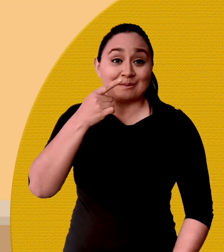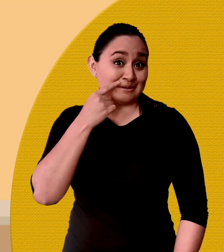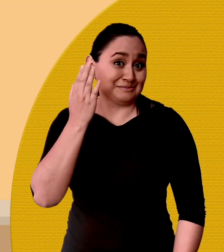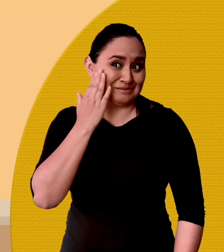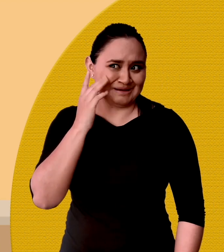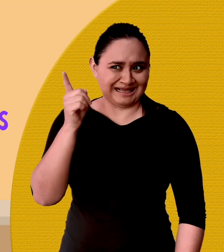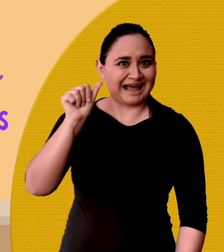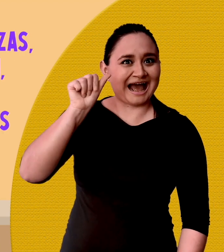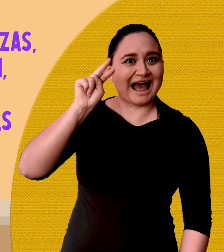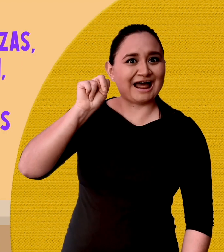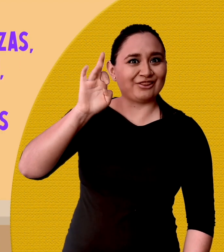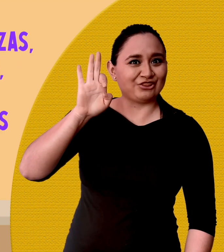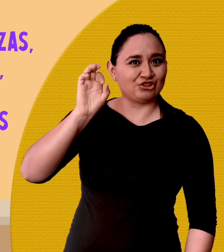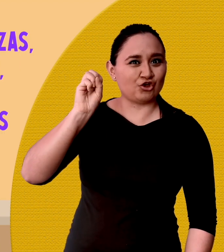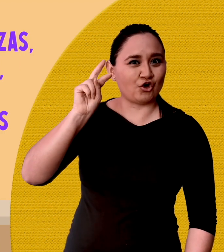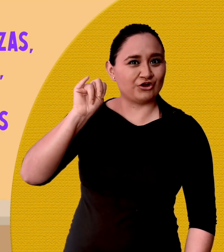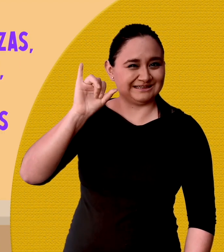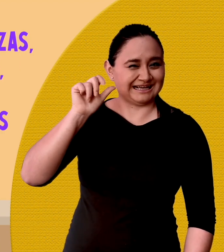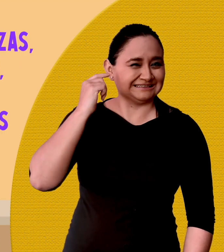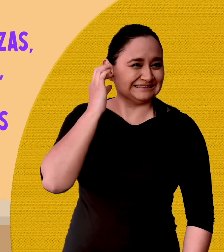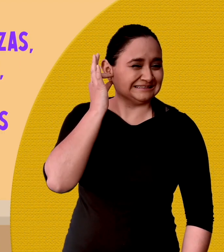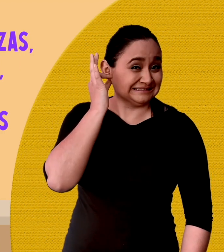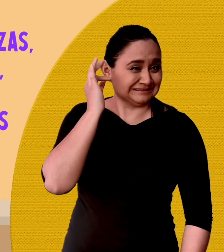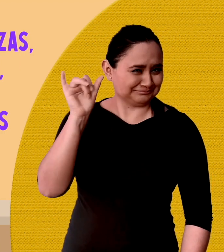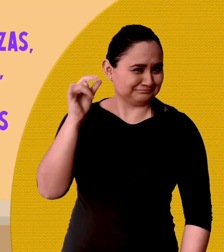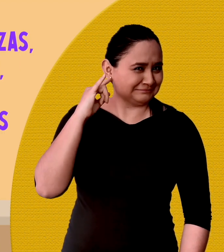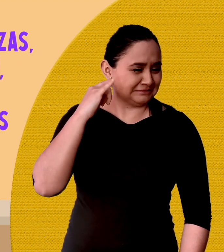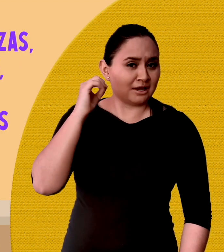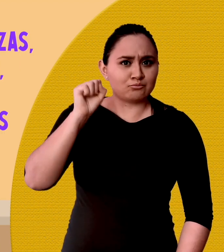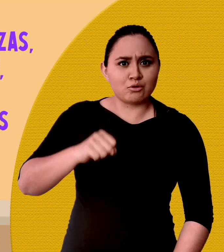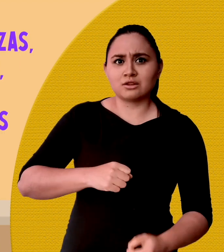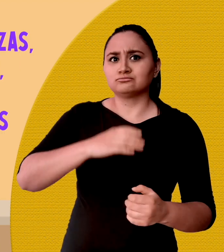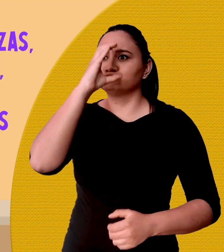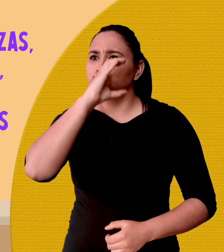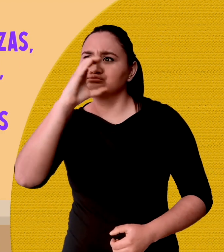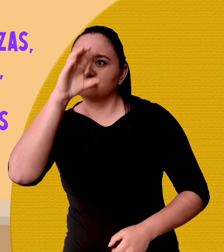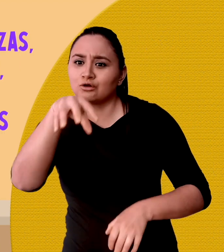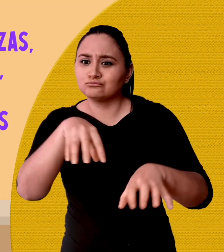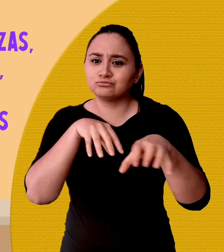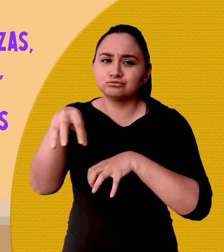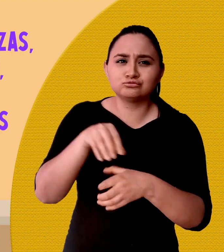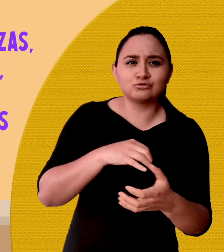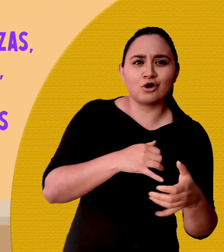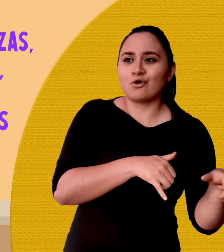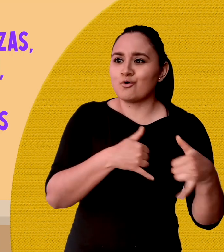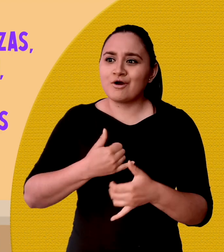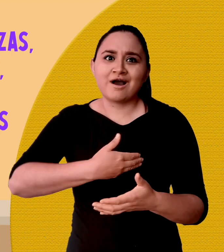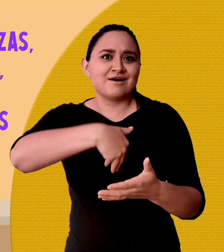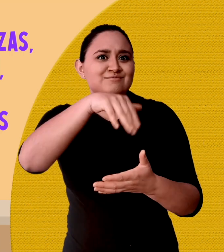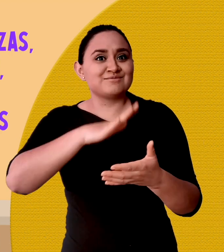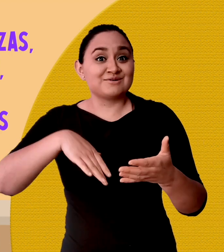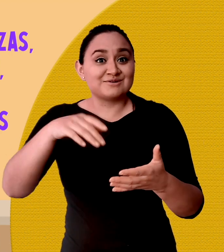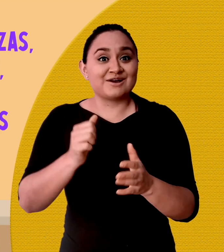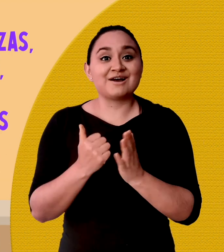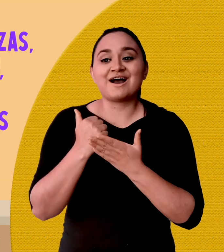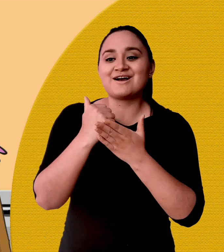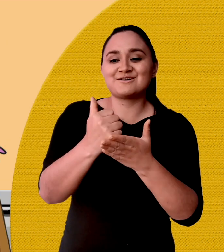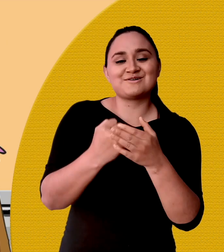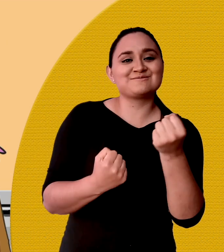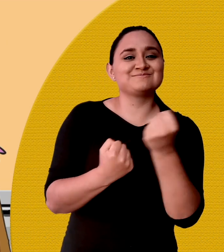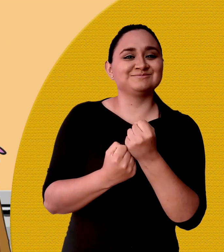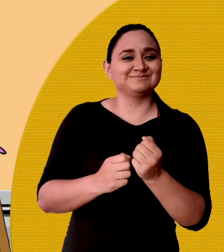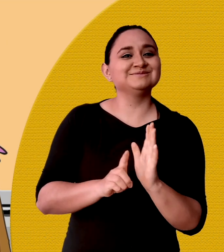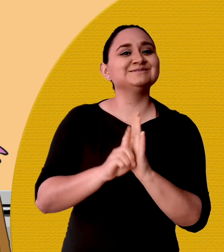papá de Antonia, pueden armar rompecabezas, jugar, pintar, cantar. Así apoyan al desarrollo de sus hijos e hijas.